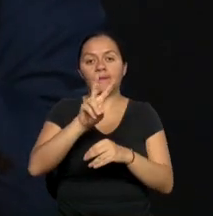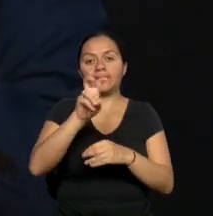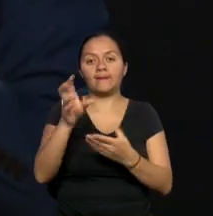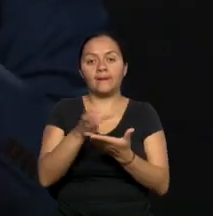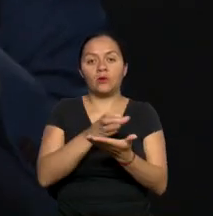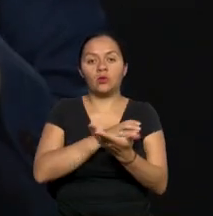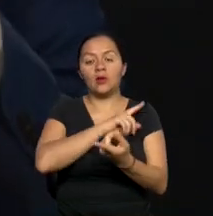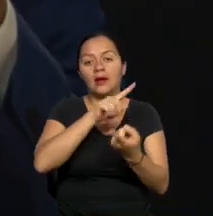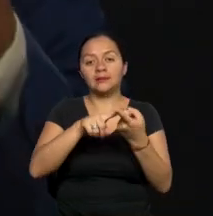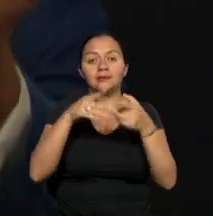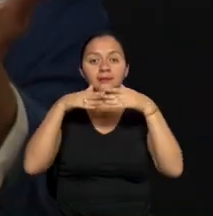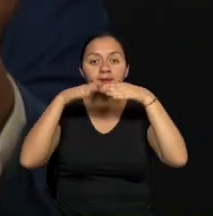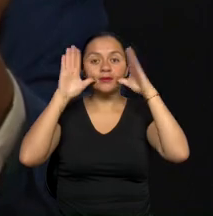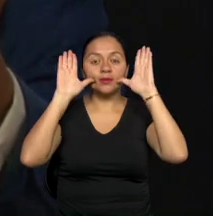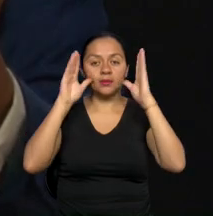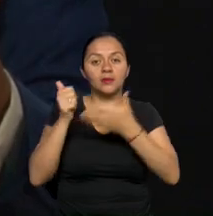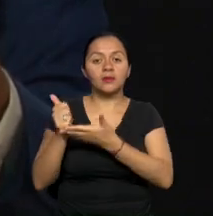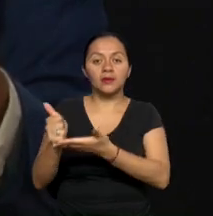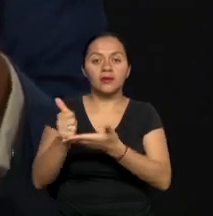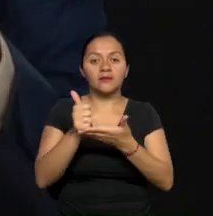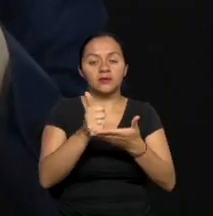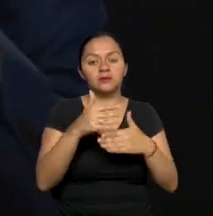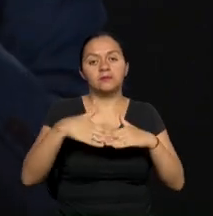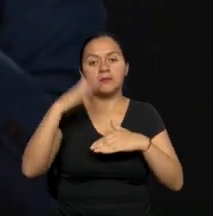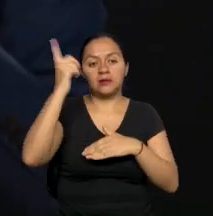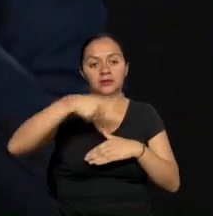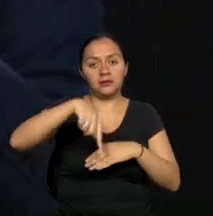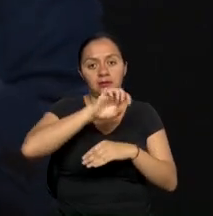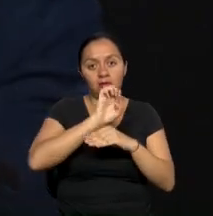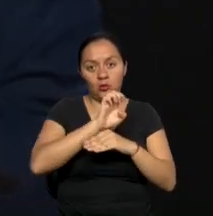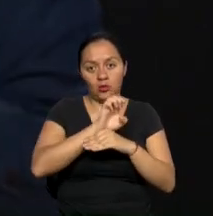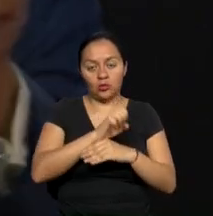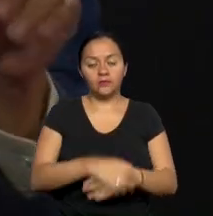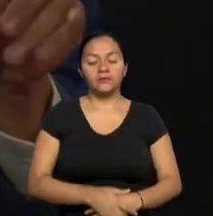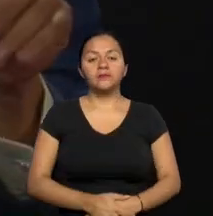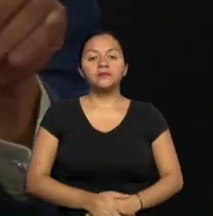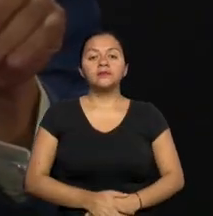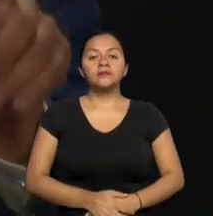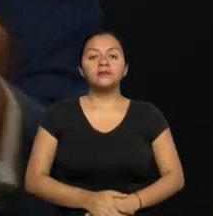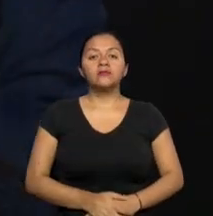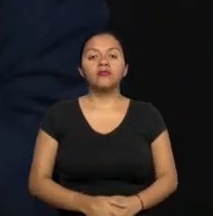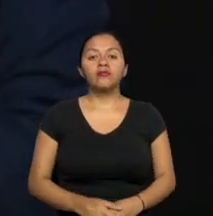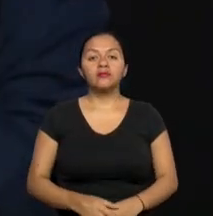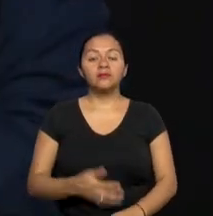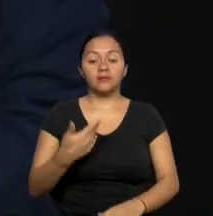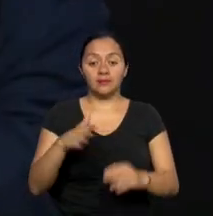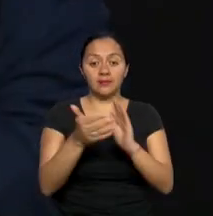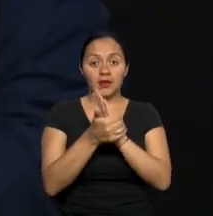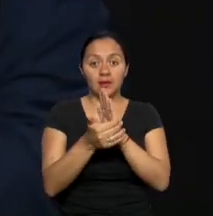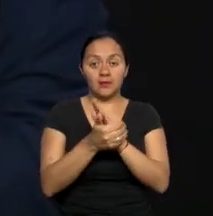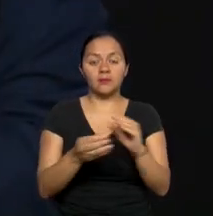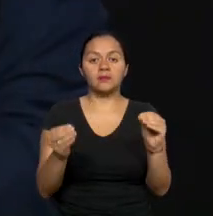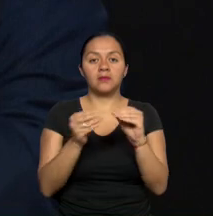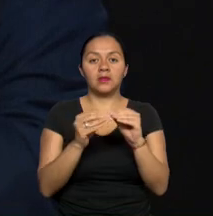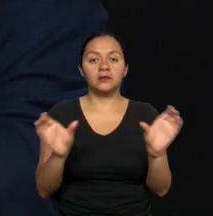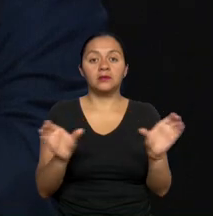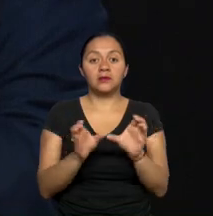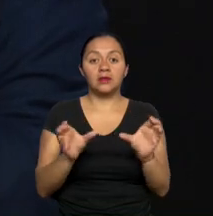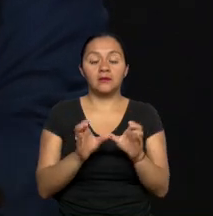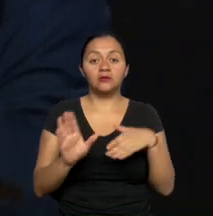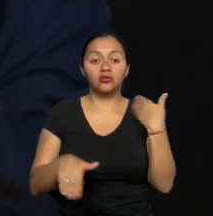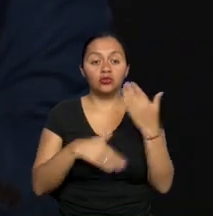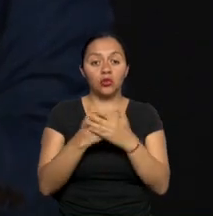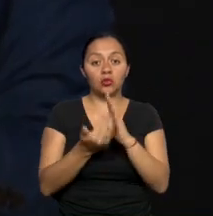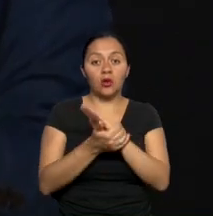hasta fin de año, donde vamos a beneficiar a más ecuatorianos. Eso en lo que es capacitación, en lo que es certificación por competencias